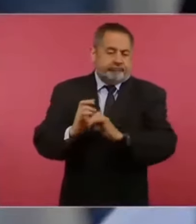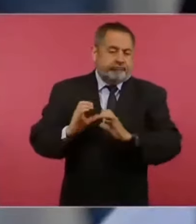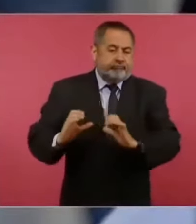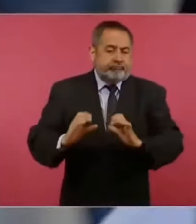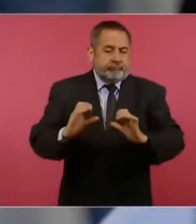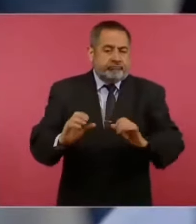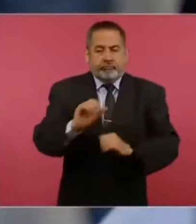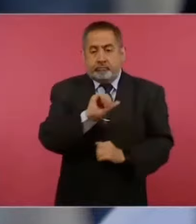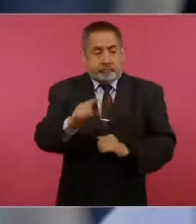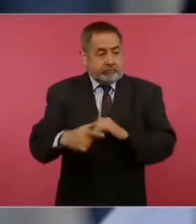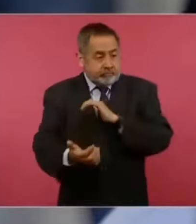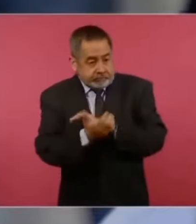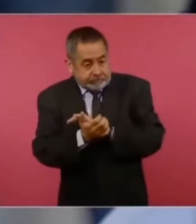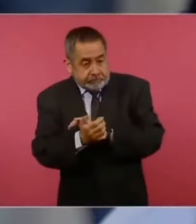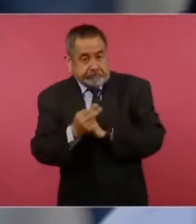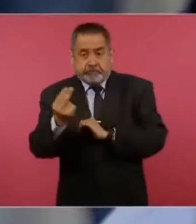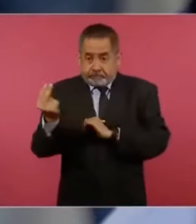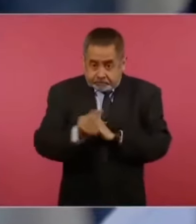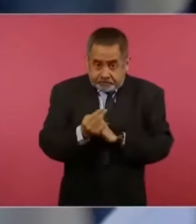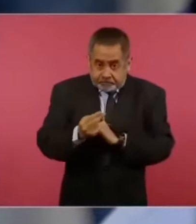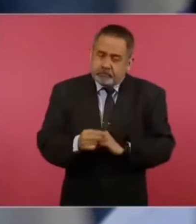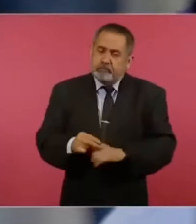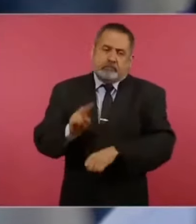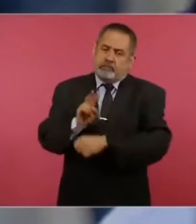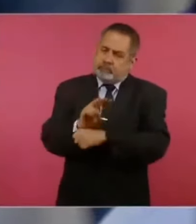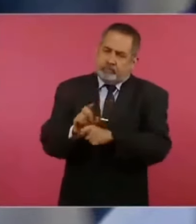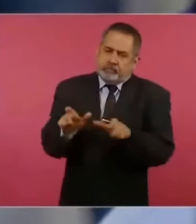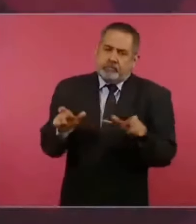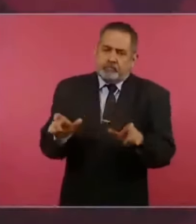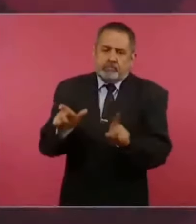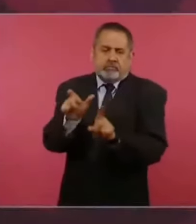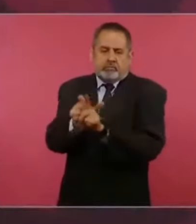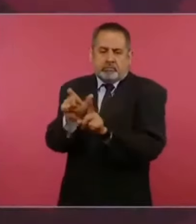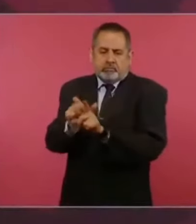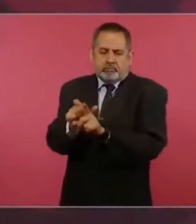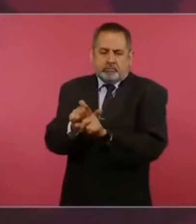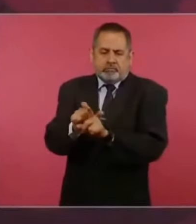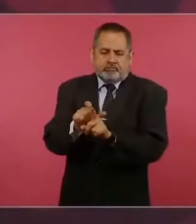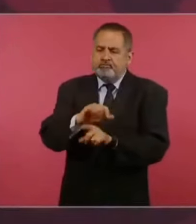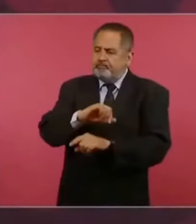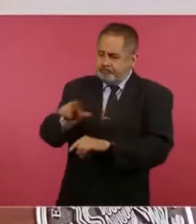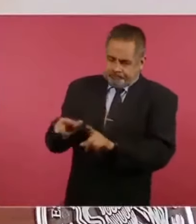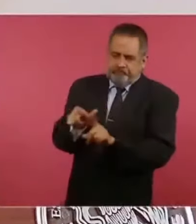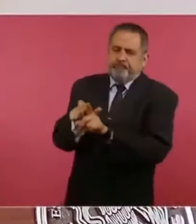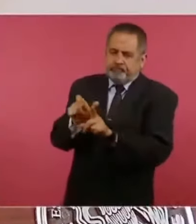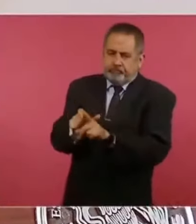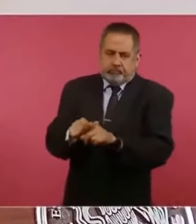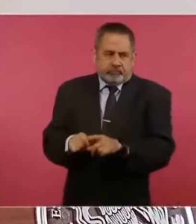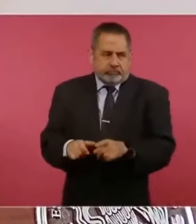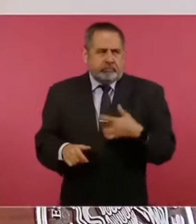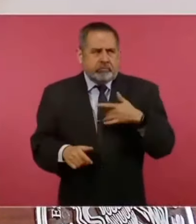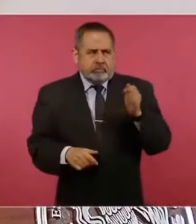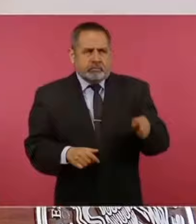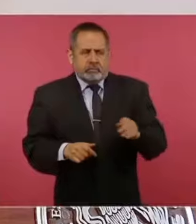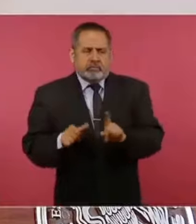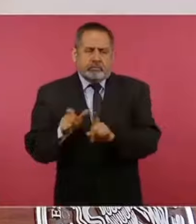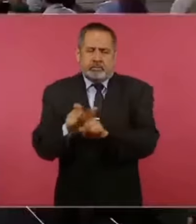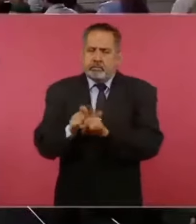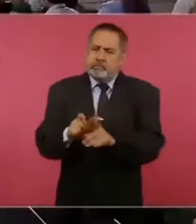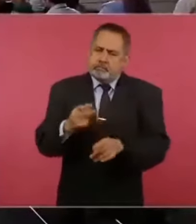solicite, lo necesite, quien lo acepte también. ¿Sí?